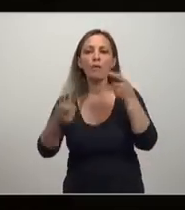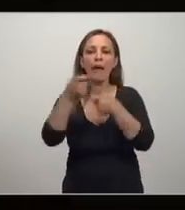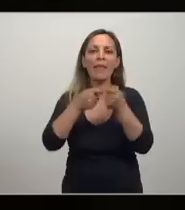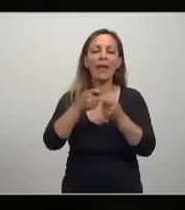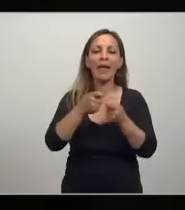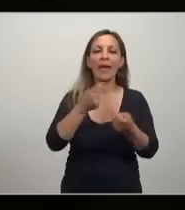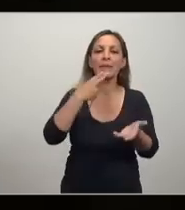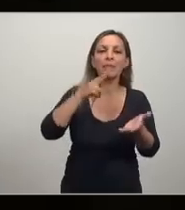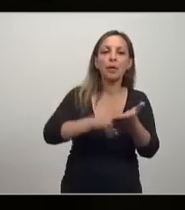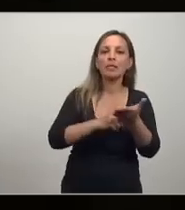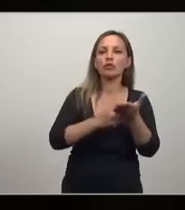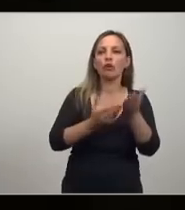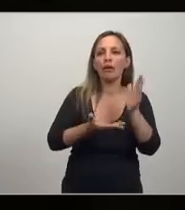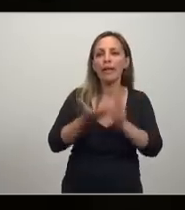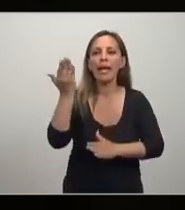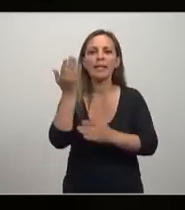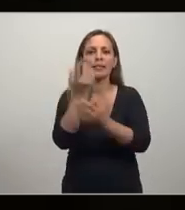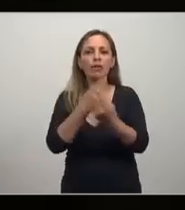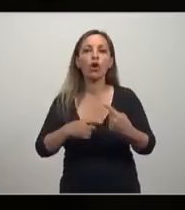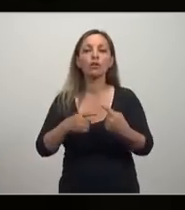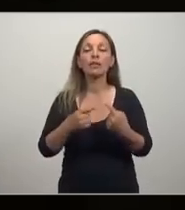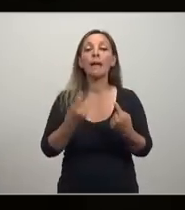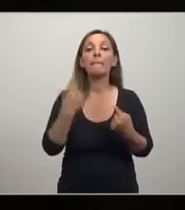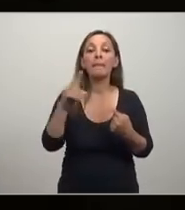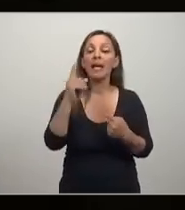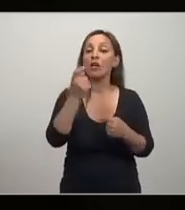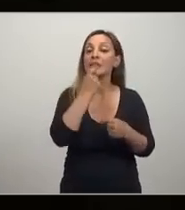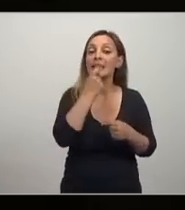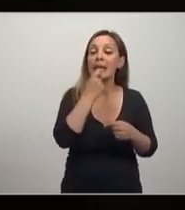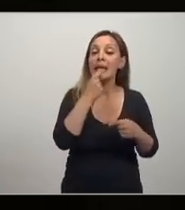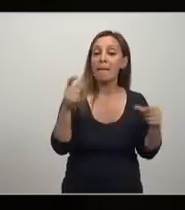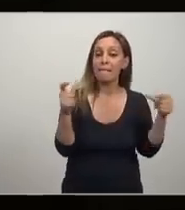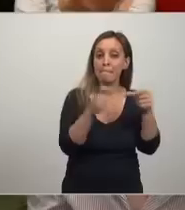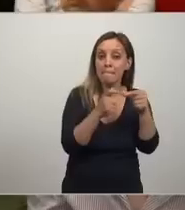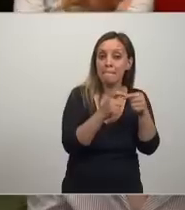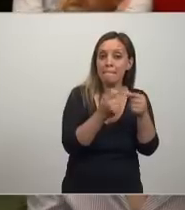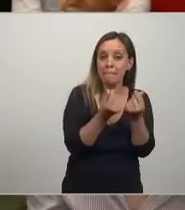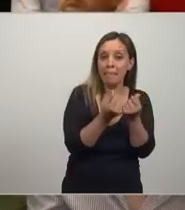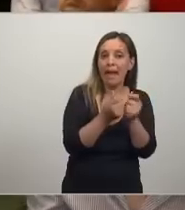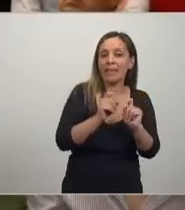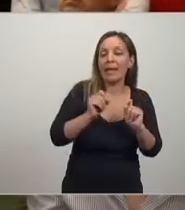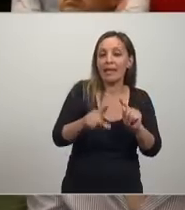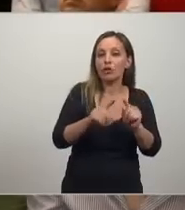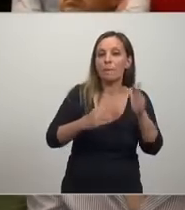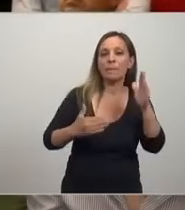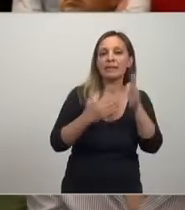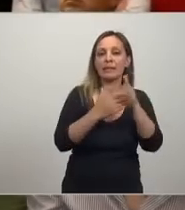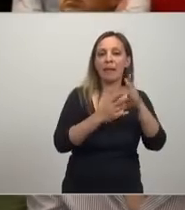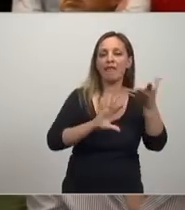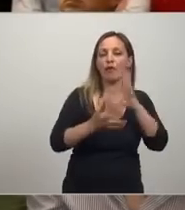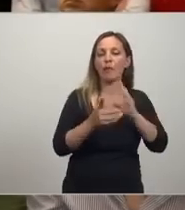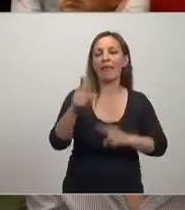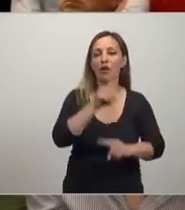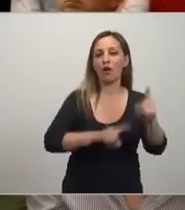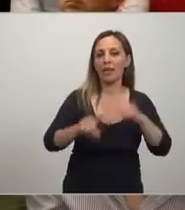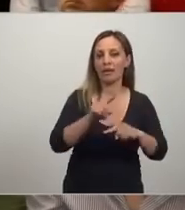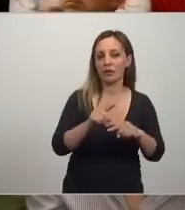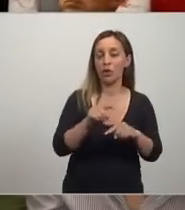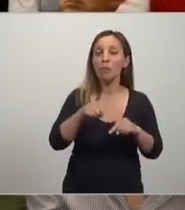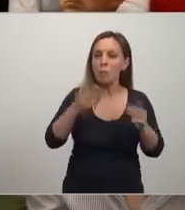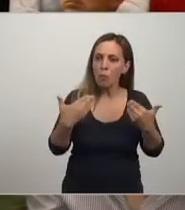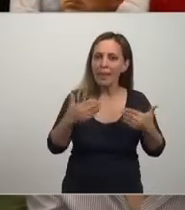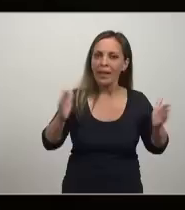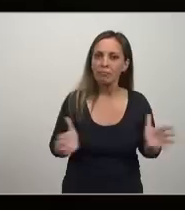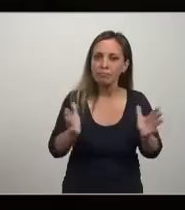crecimiento estable de los medios de cambio cuando la moneda es el principal mecanismo de coordinación social y poder reactivar una